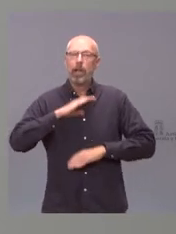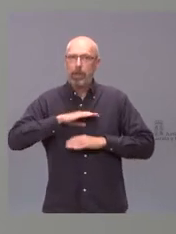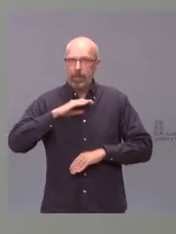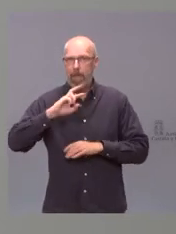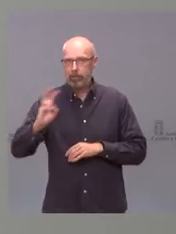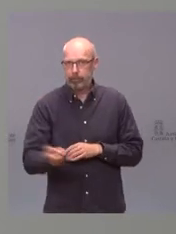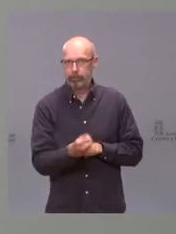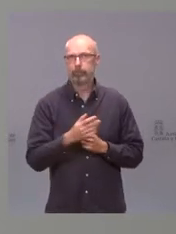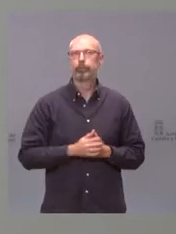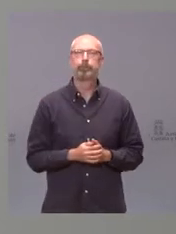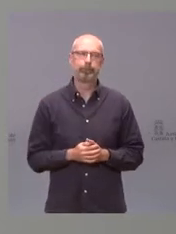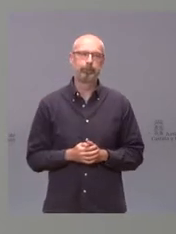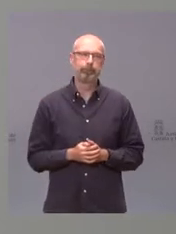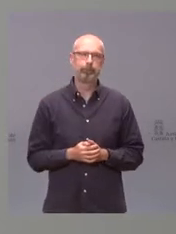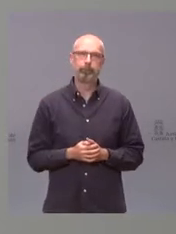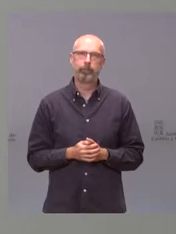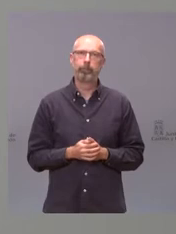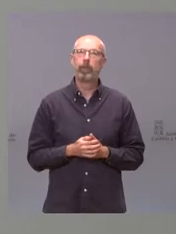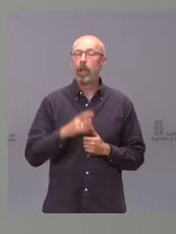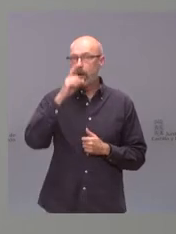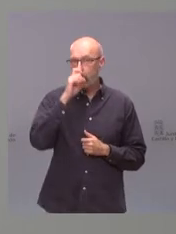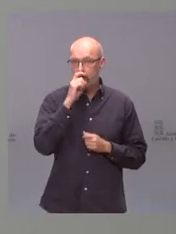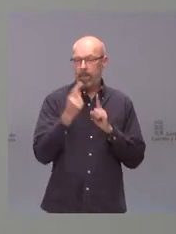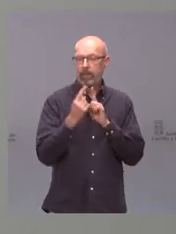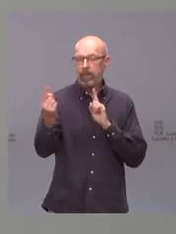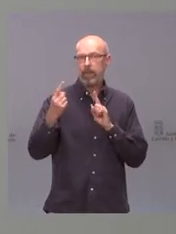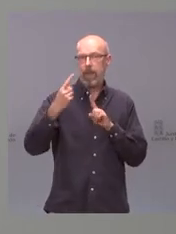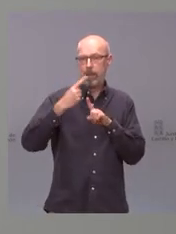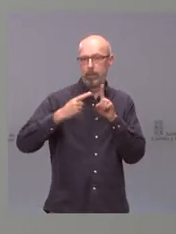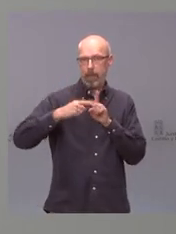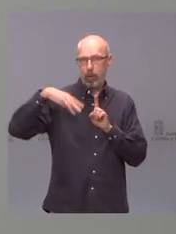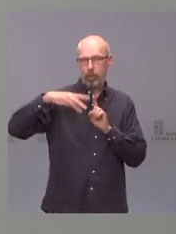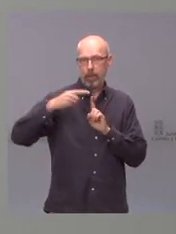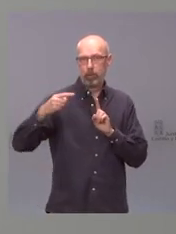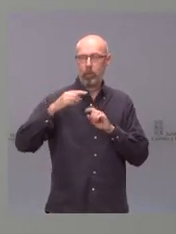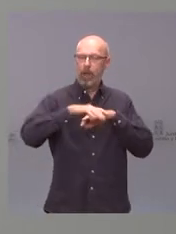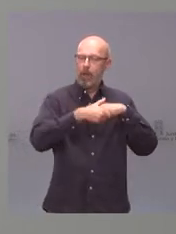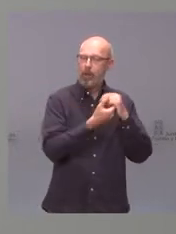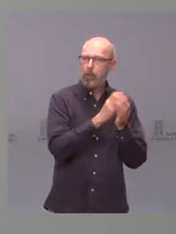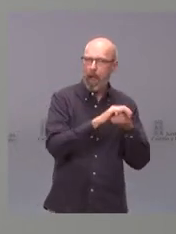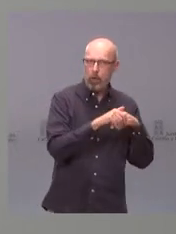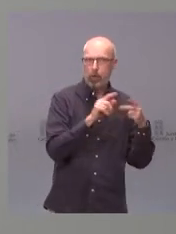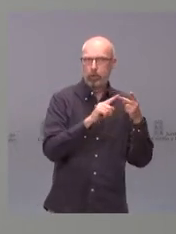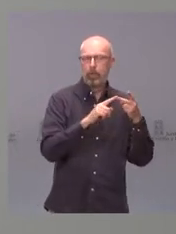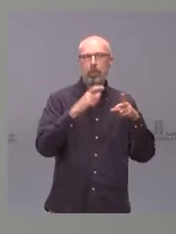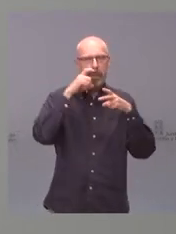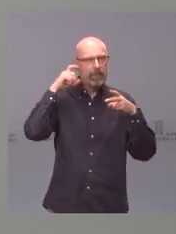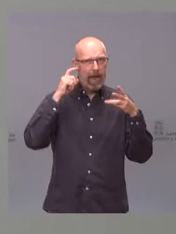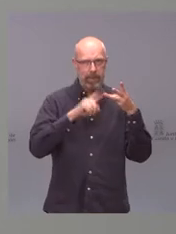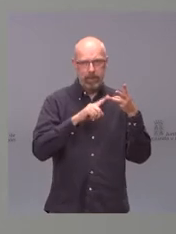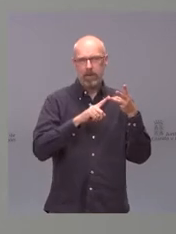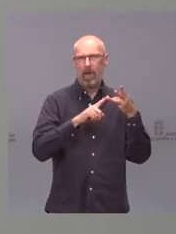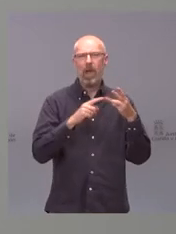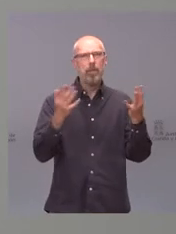6M, medio metro, lavado de manos, mascarilla, máxima ventilación importante, importantísimo,